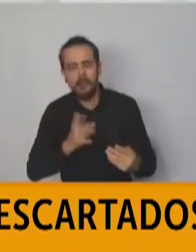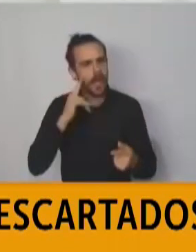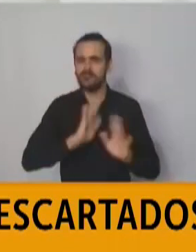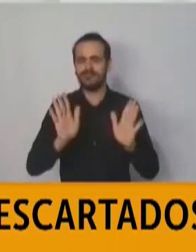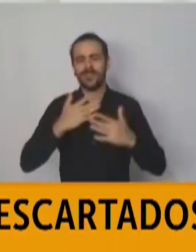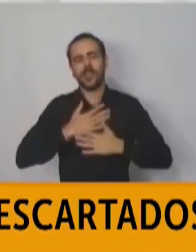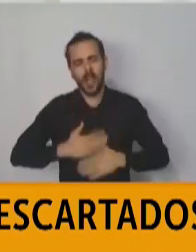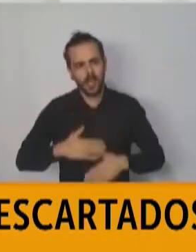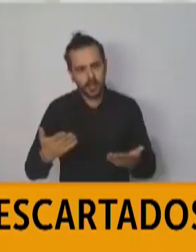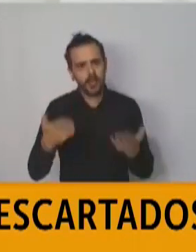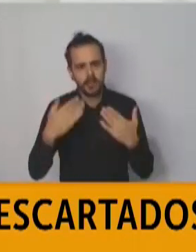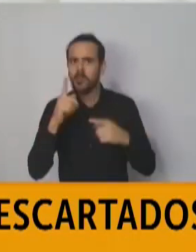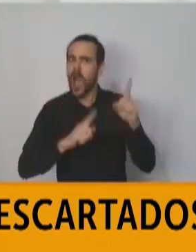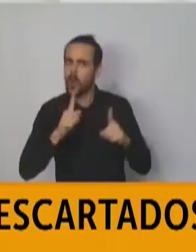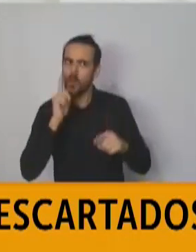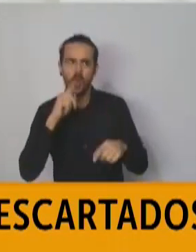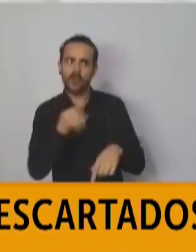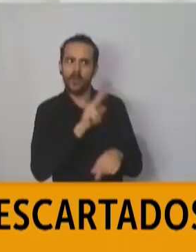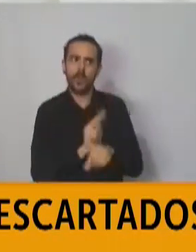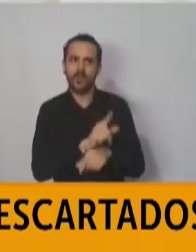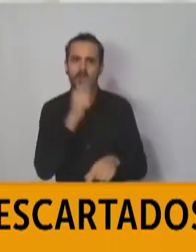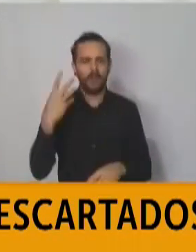daño puedan sacar un provecho muy mezquino de esta situación.